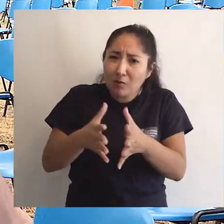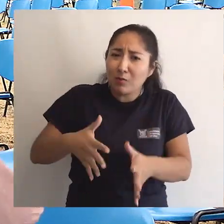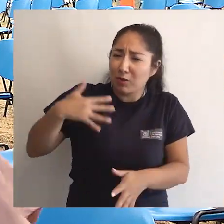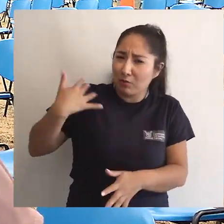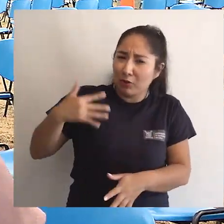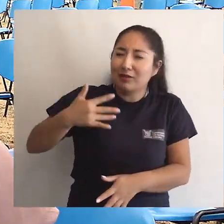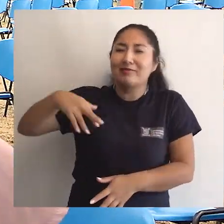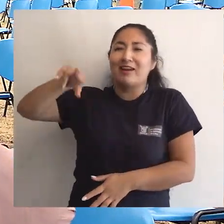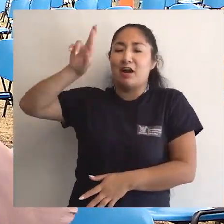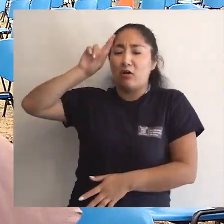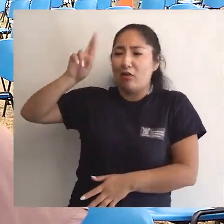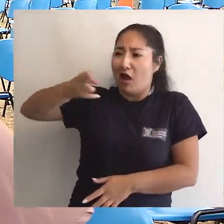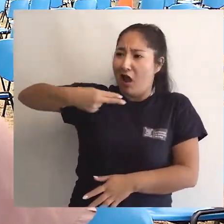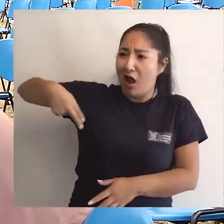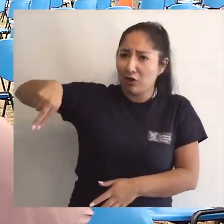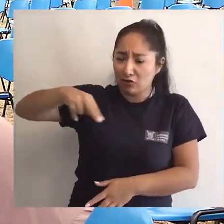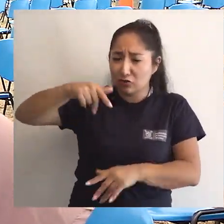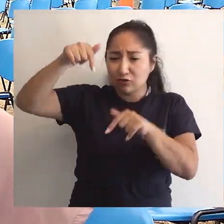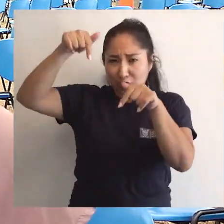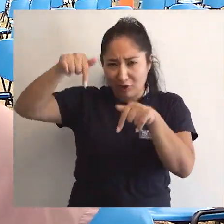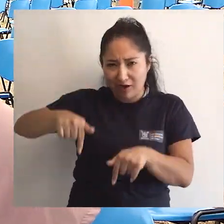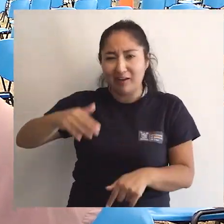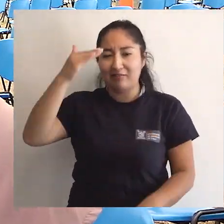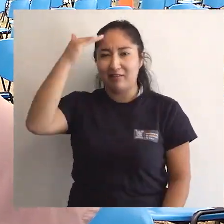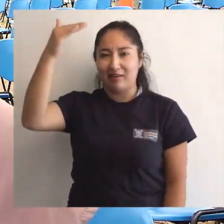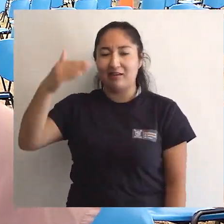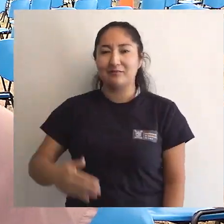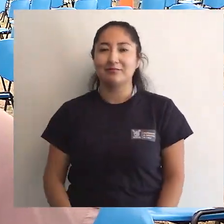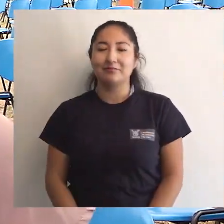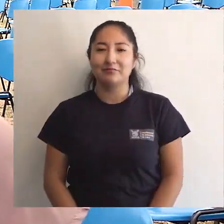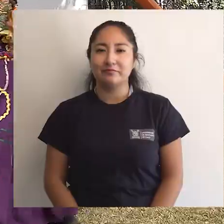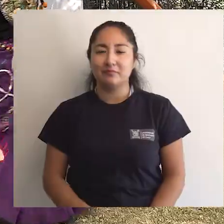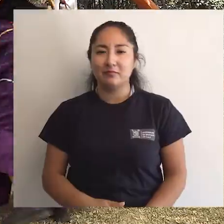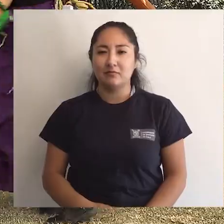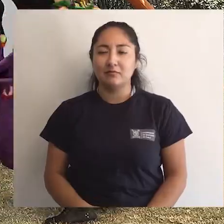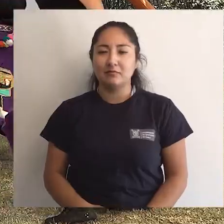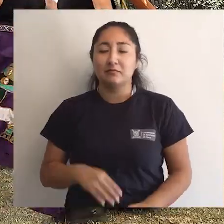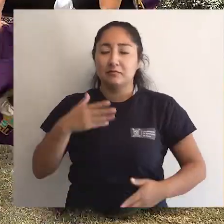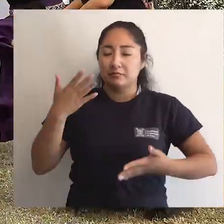eso es importante conmemorarnos a nosotras en este día.